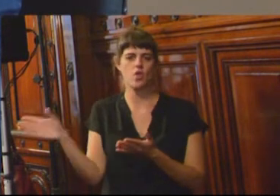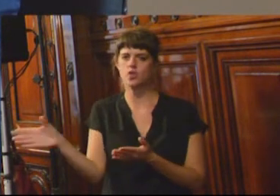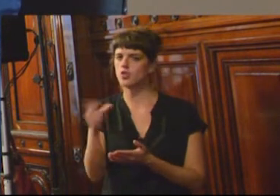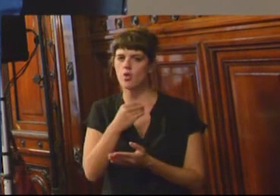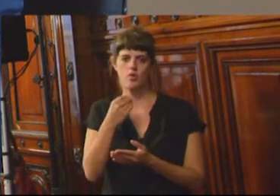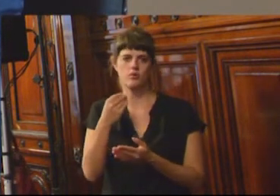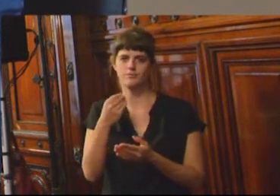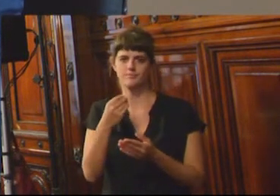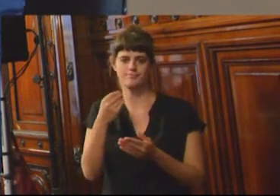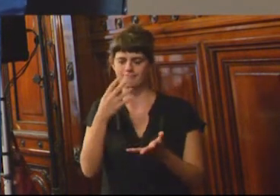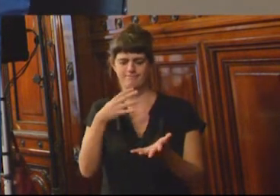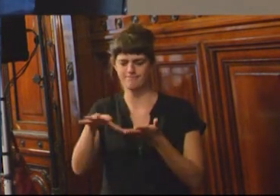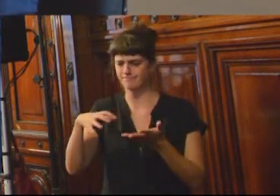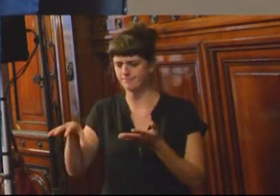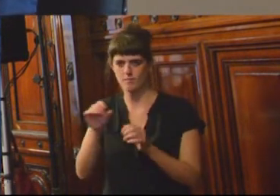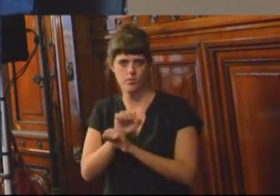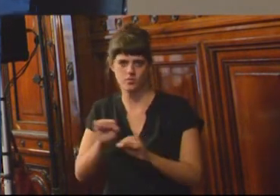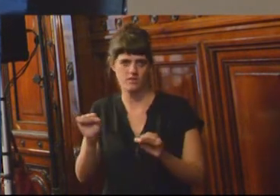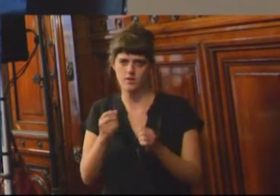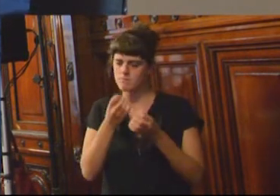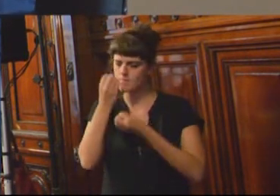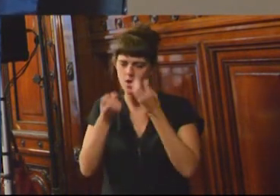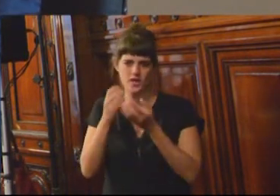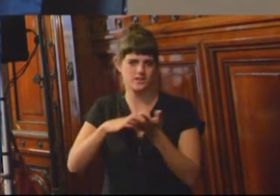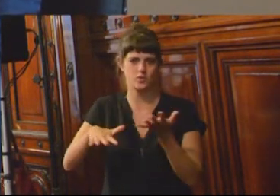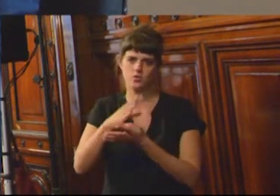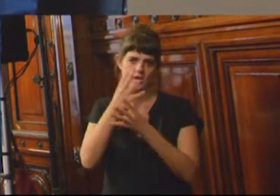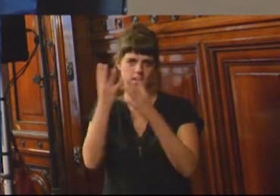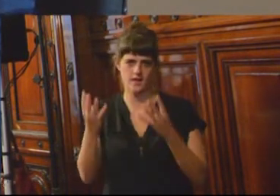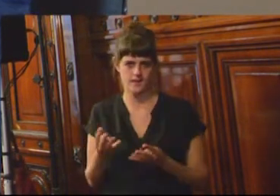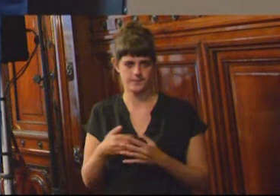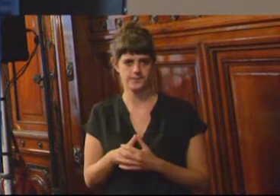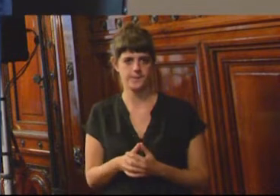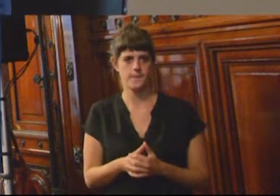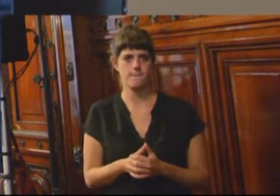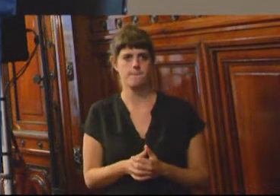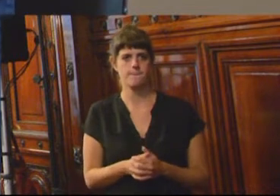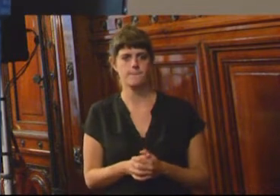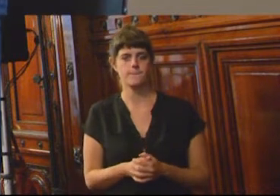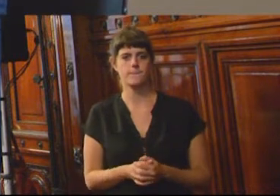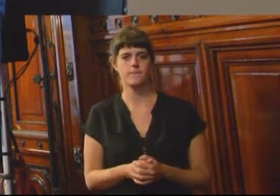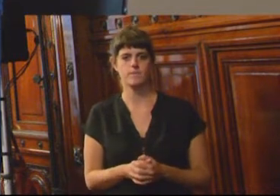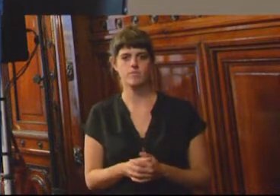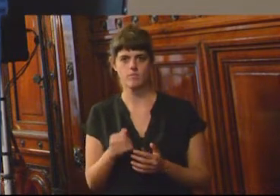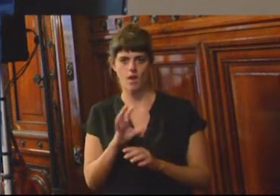posibles, medibles y no tan, pues es medible, que se puede constatar.